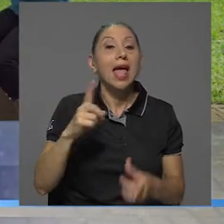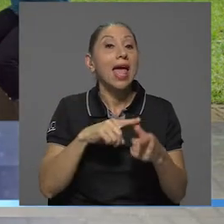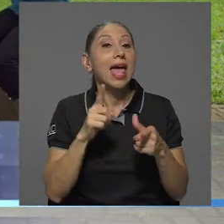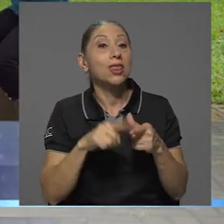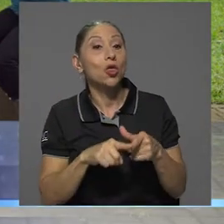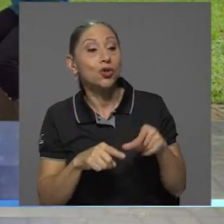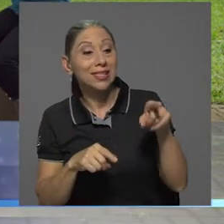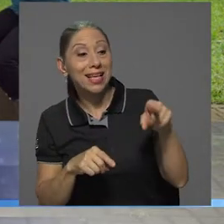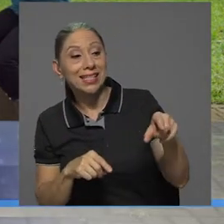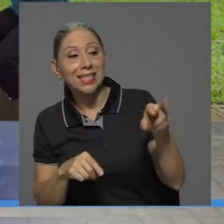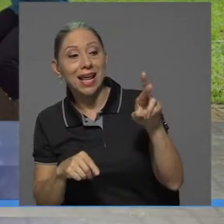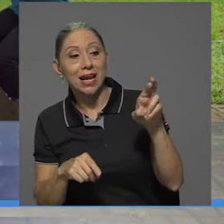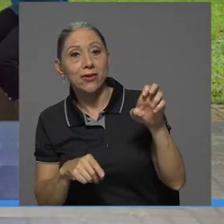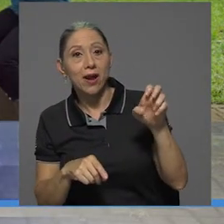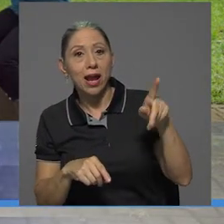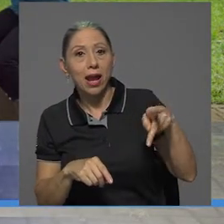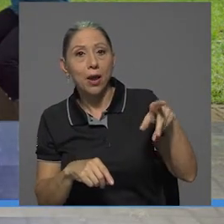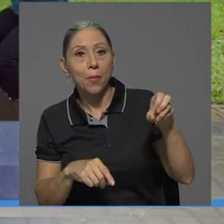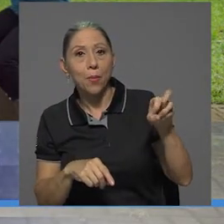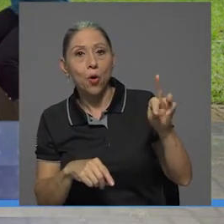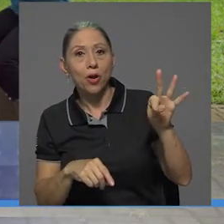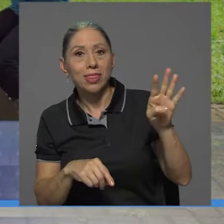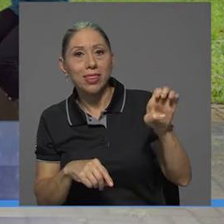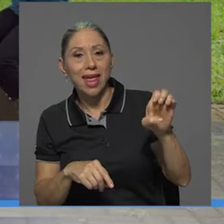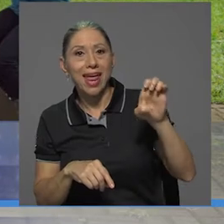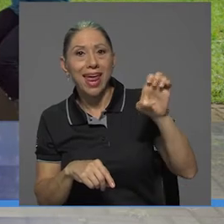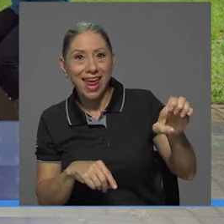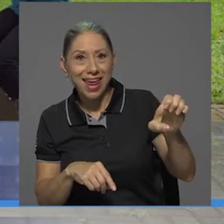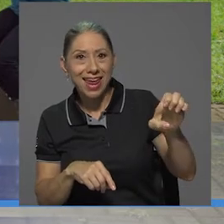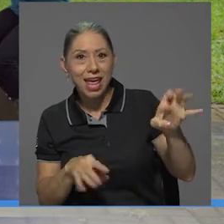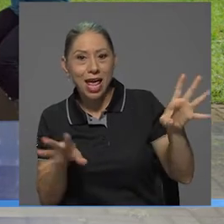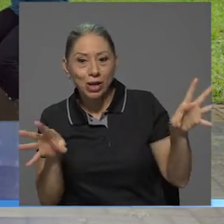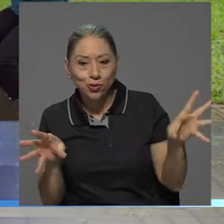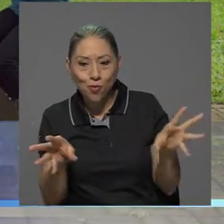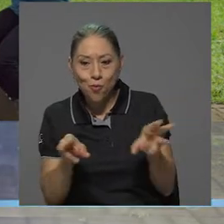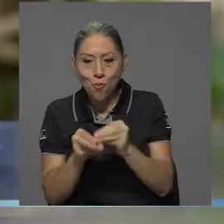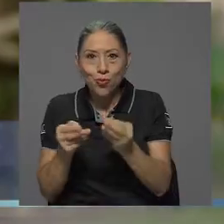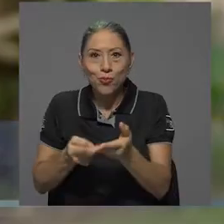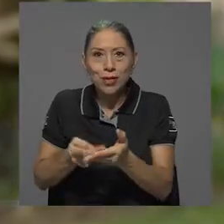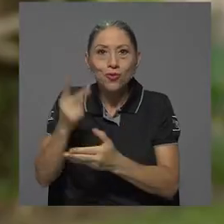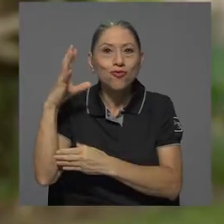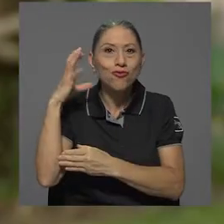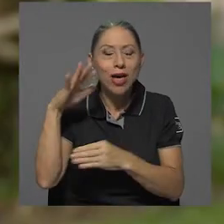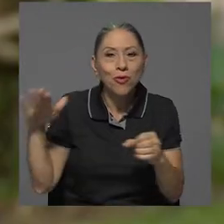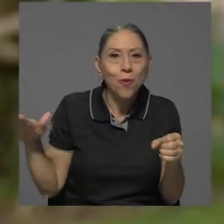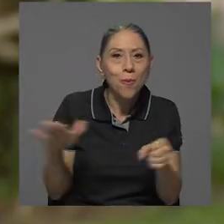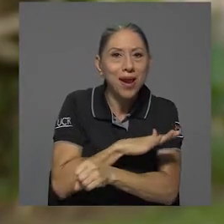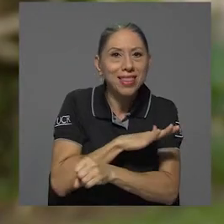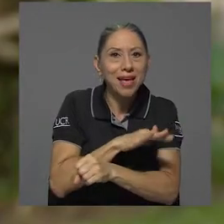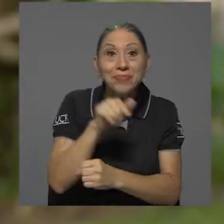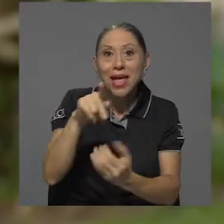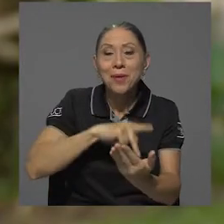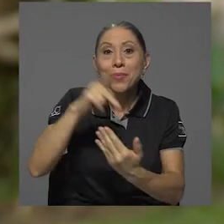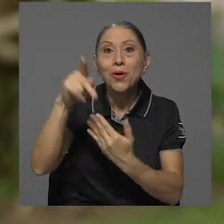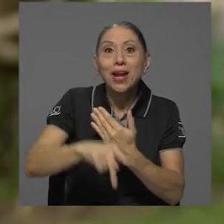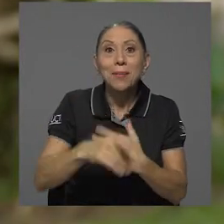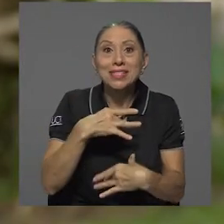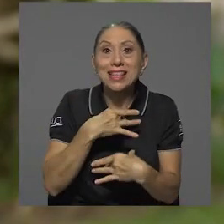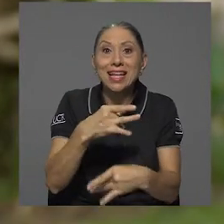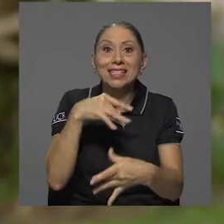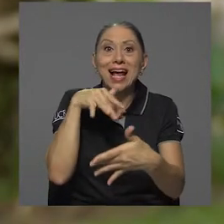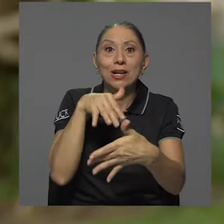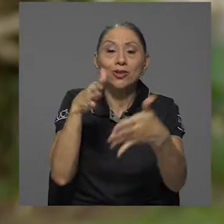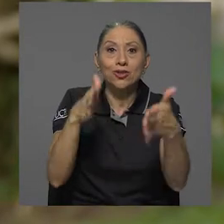E viene a añadirnos ese plus a una radio completa, donde tenemos programas de interés estudiantil,